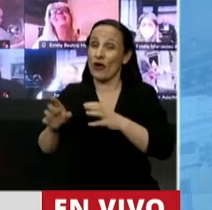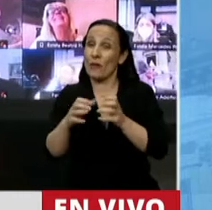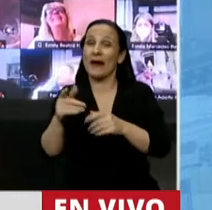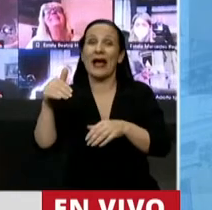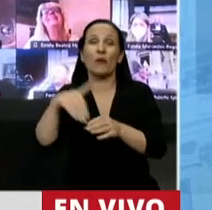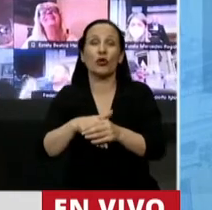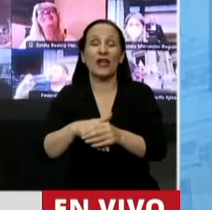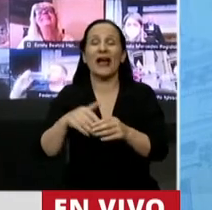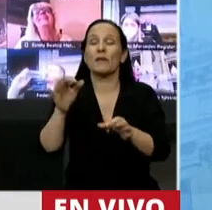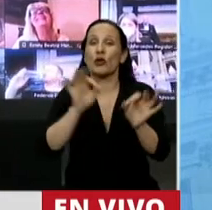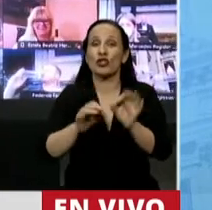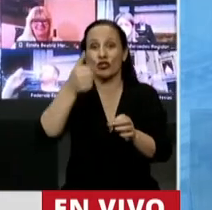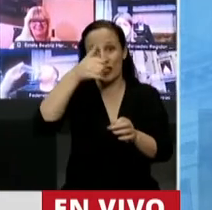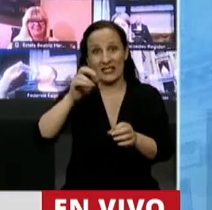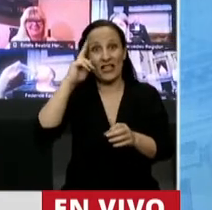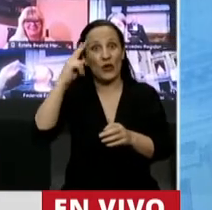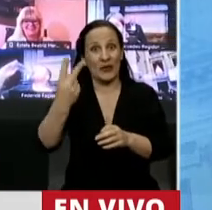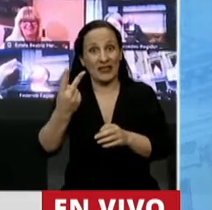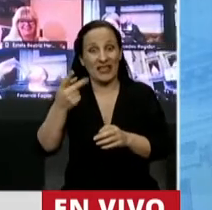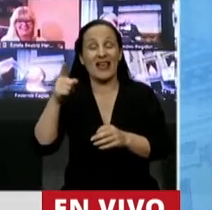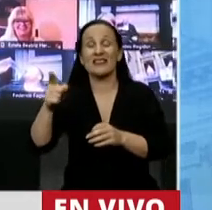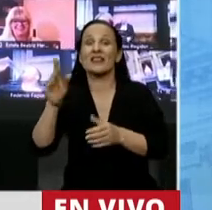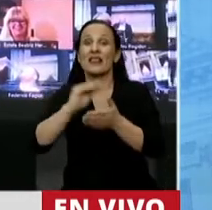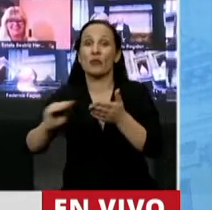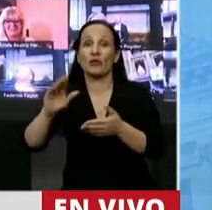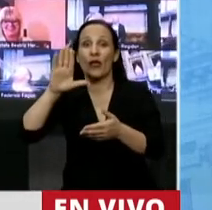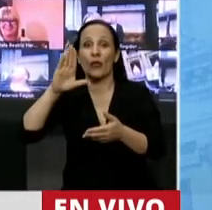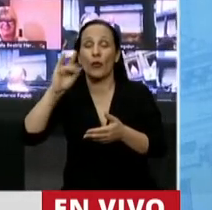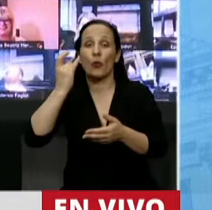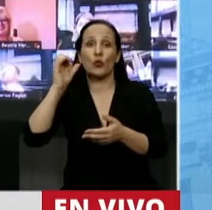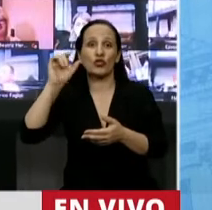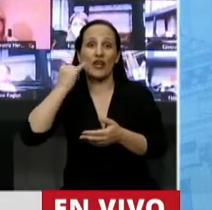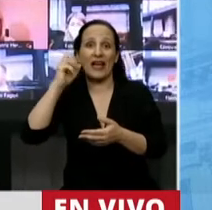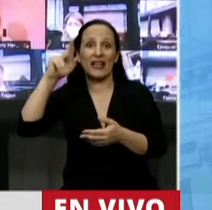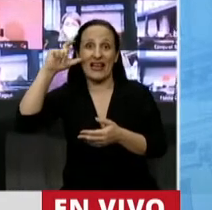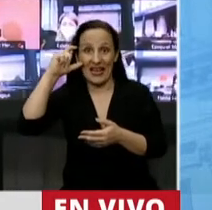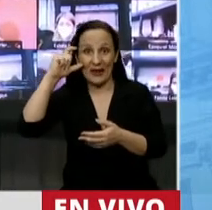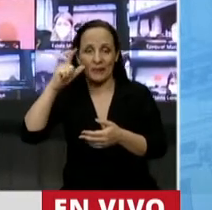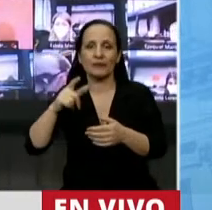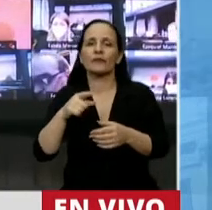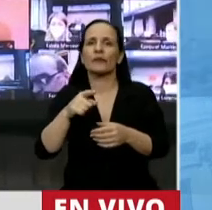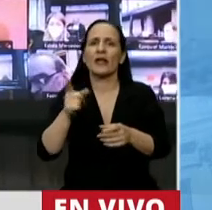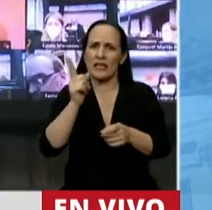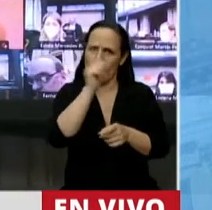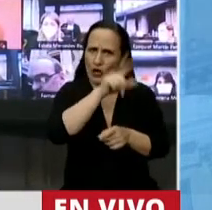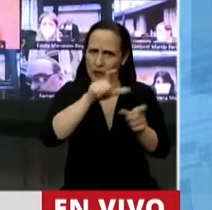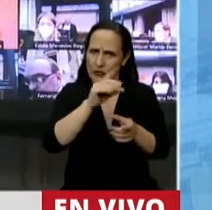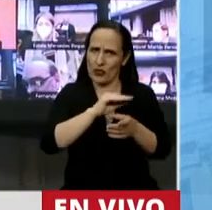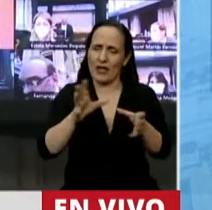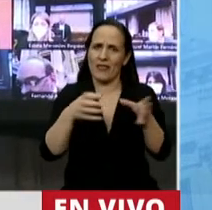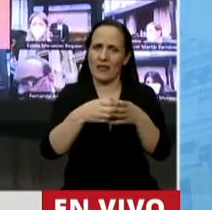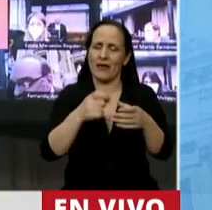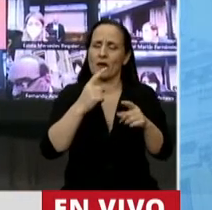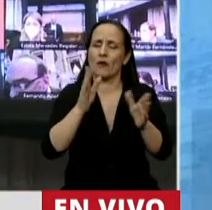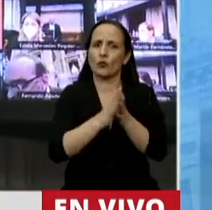proyecto 6092 del diputado Burjaili y de varios de Juntos por el Cambio, que declara su